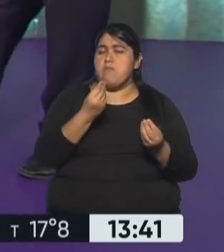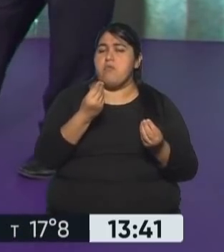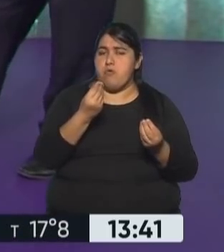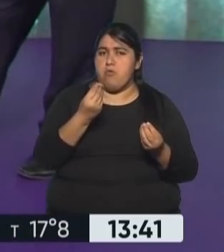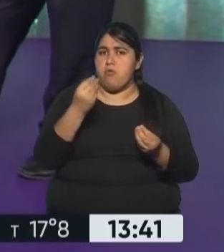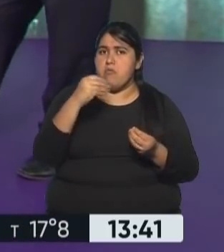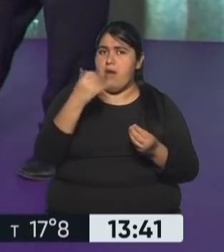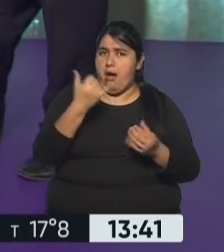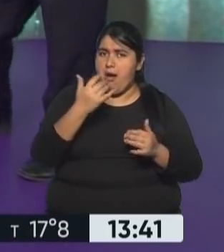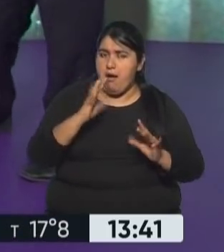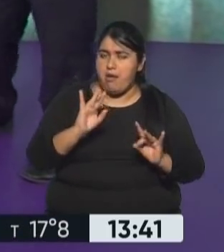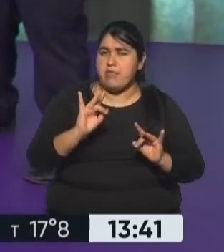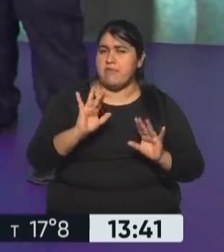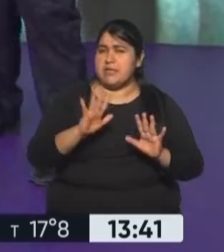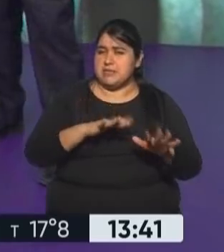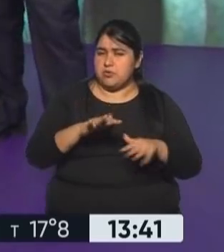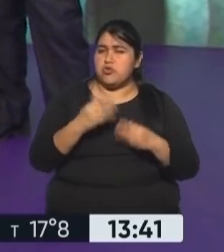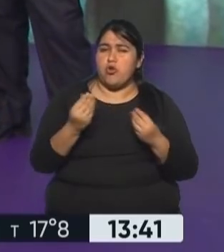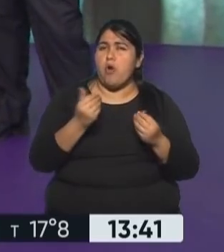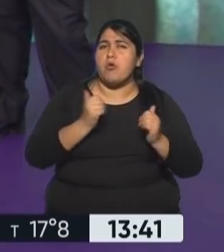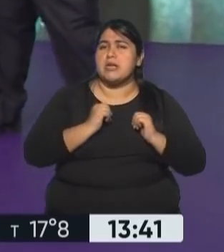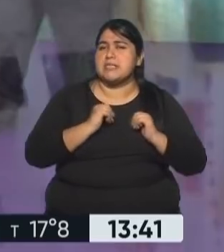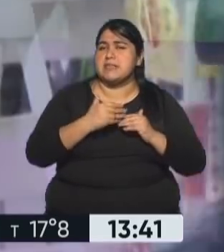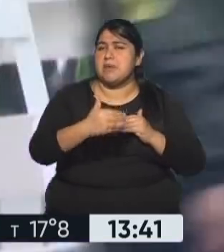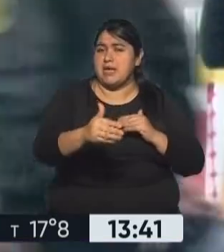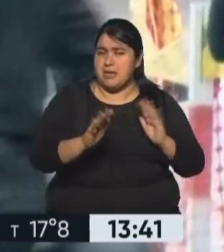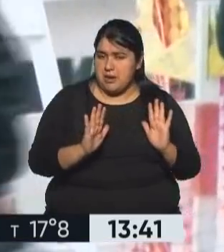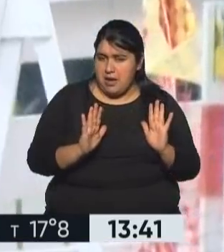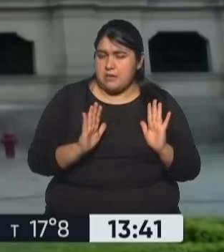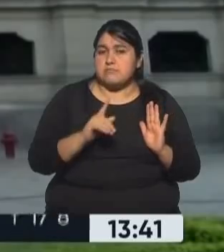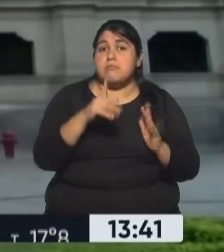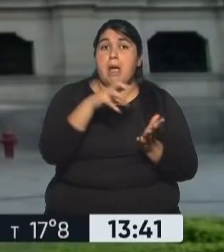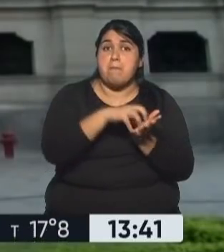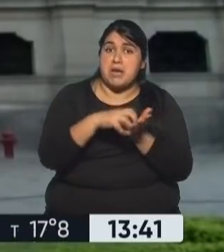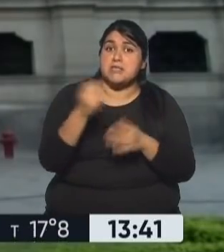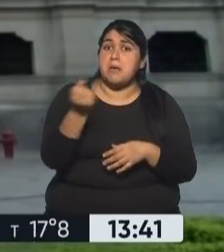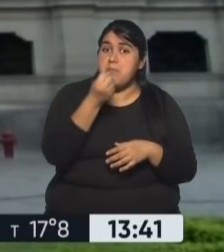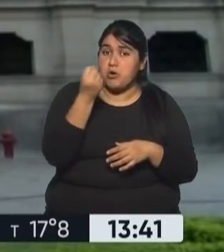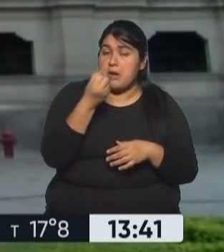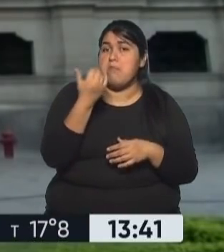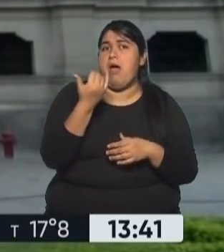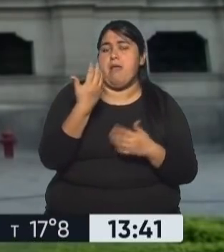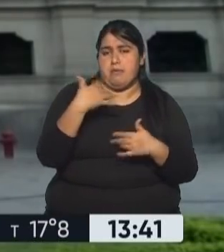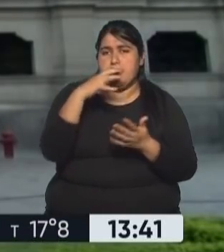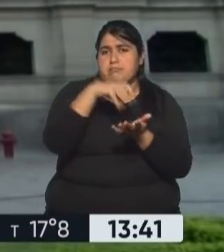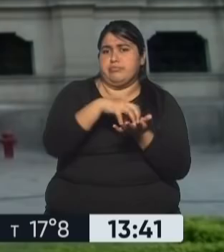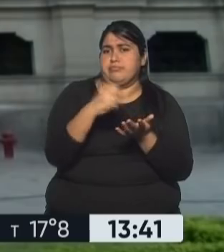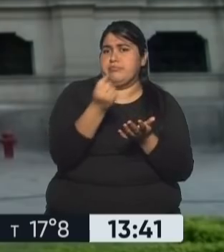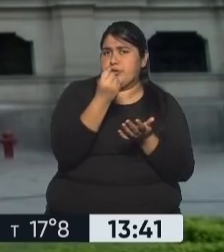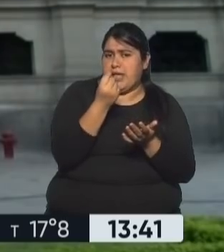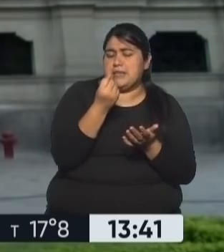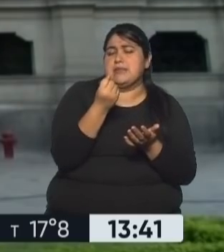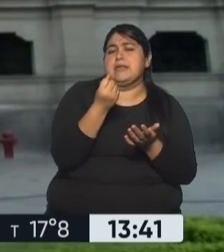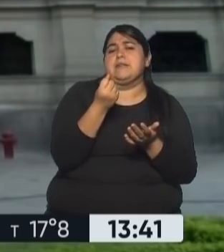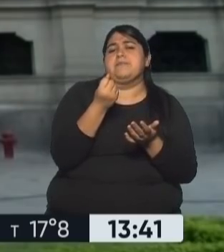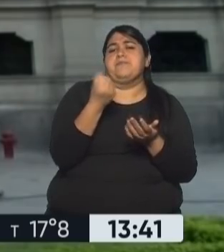también se genera expectativa con respecto a qué es lo que puede pasar. Empresas importantes también que ocupan un lugar central dentro de